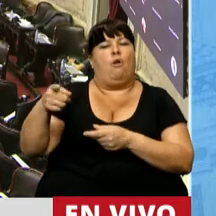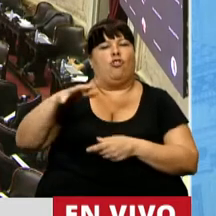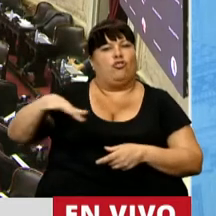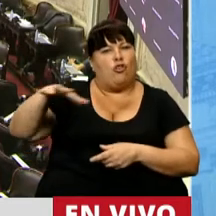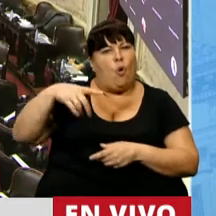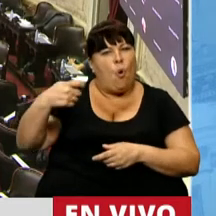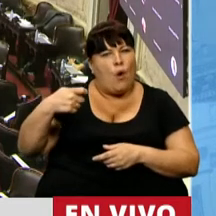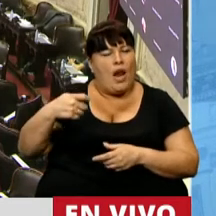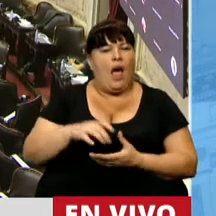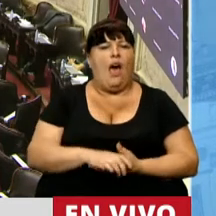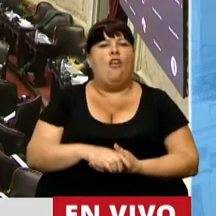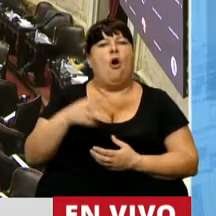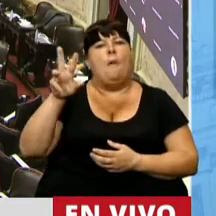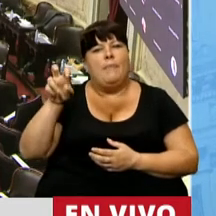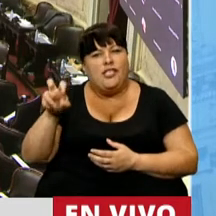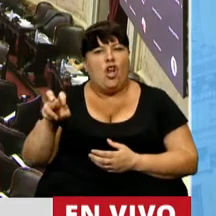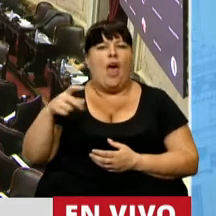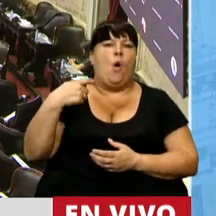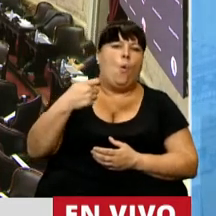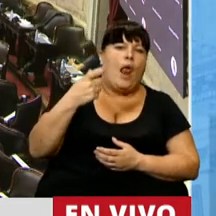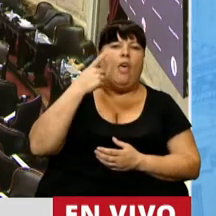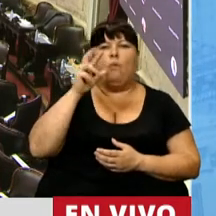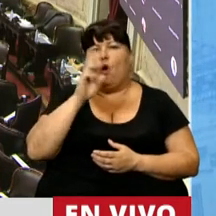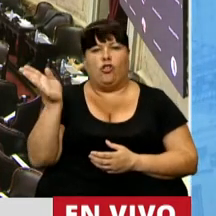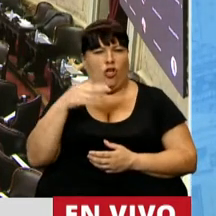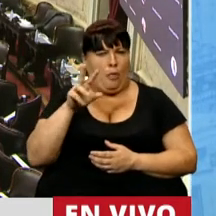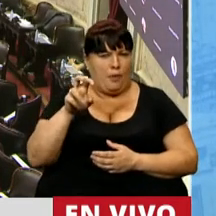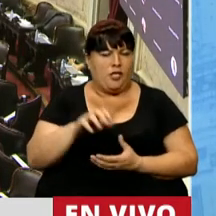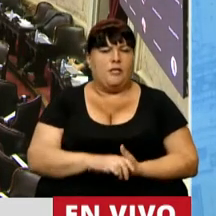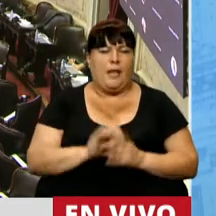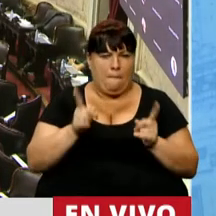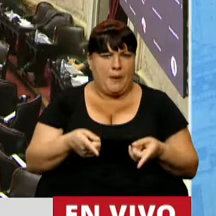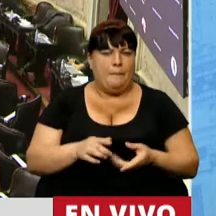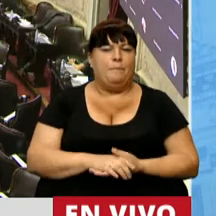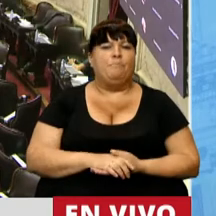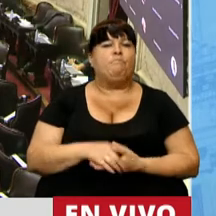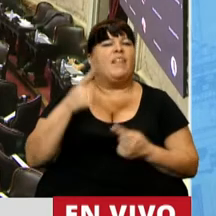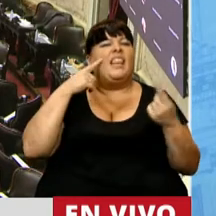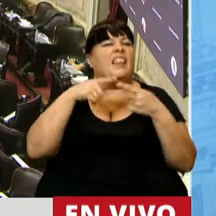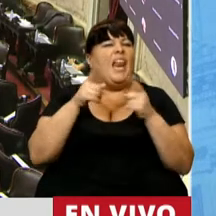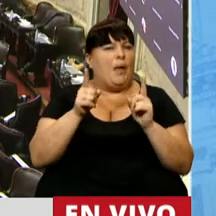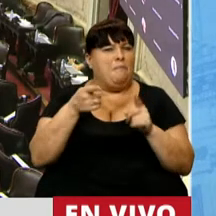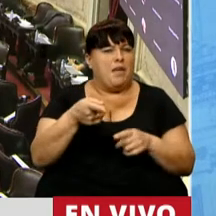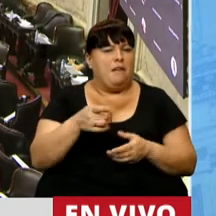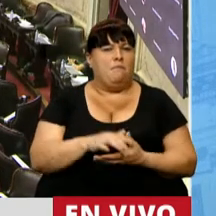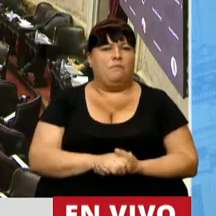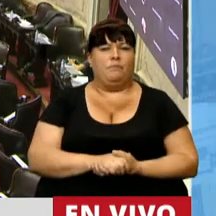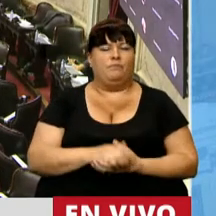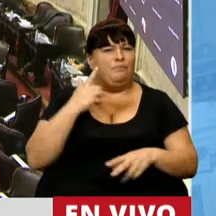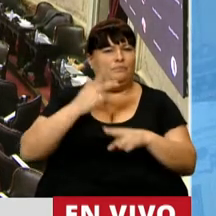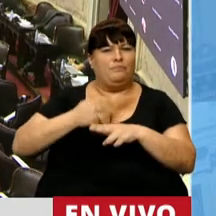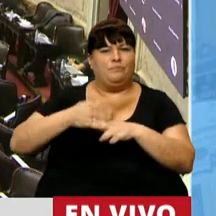población, con nuestros jubilados, nuestros pensionados, jubiladas y pensionadas. Que justamente tenía que ver con esto. que